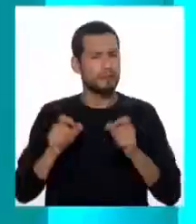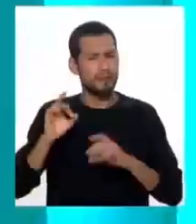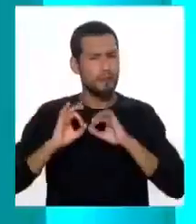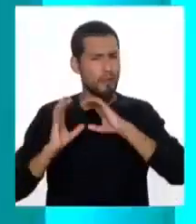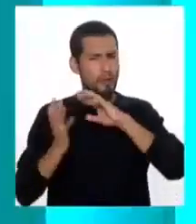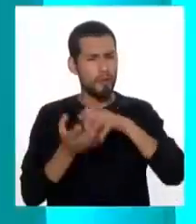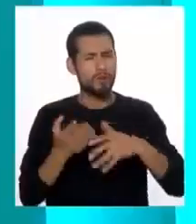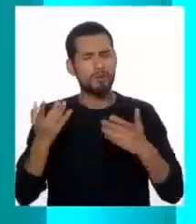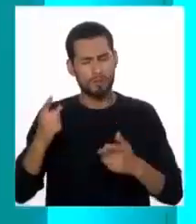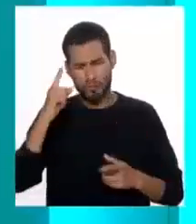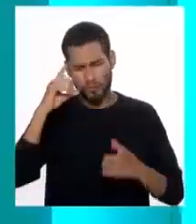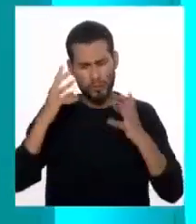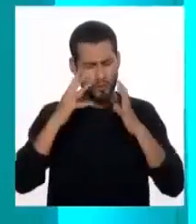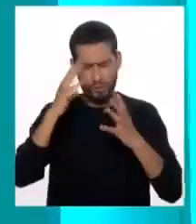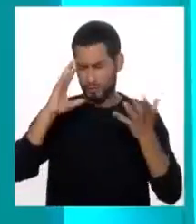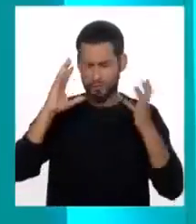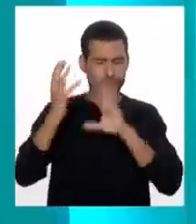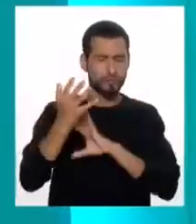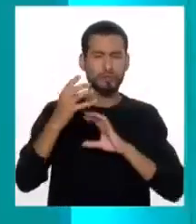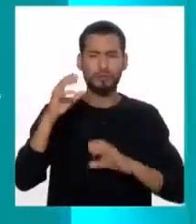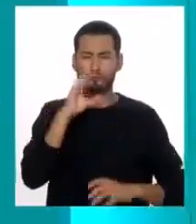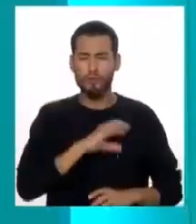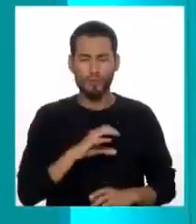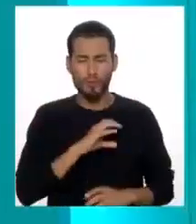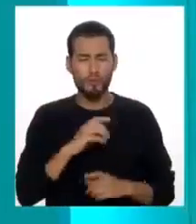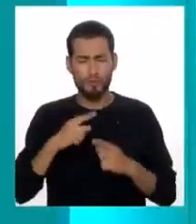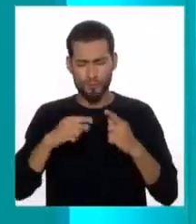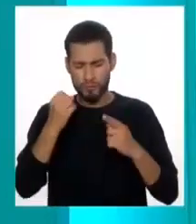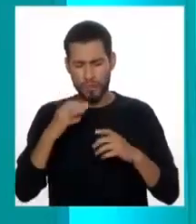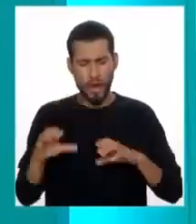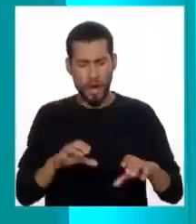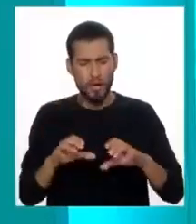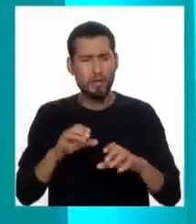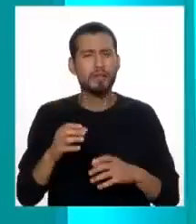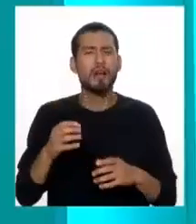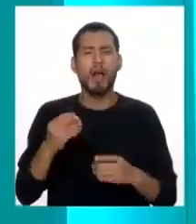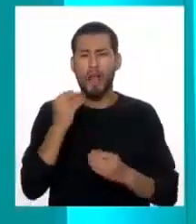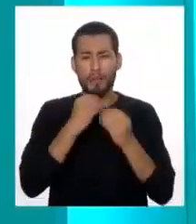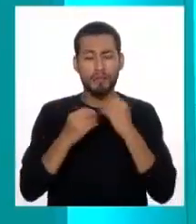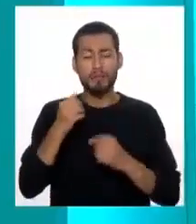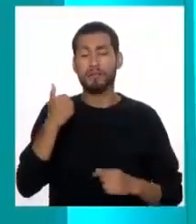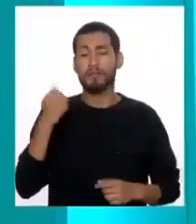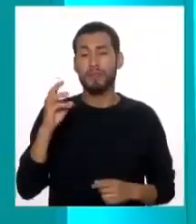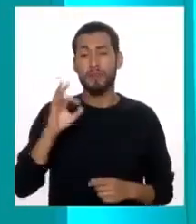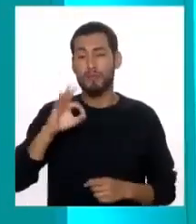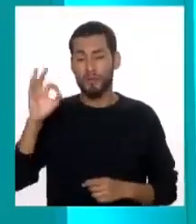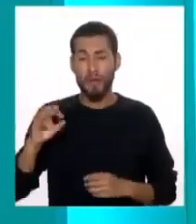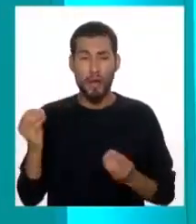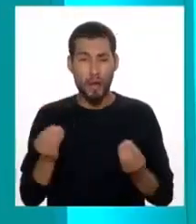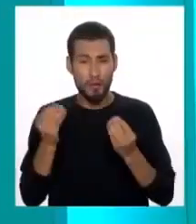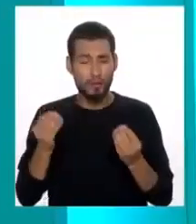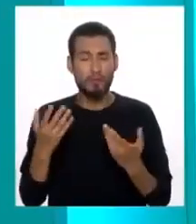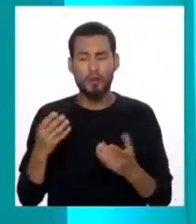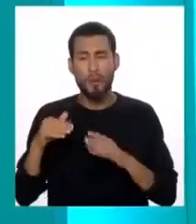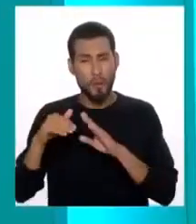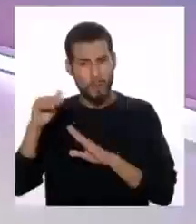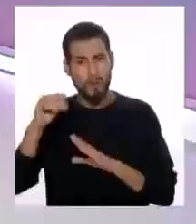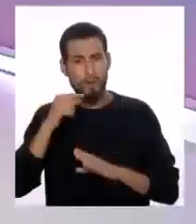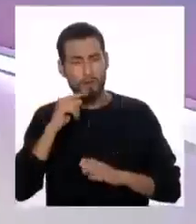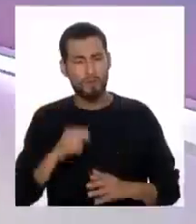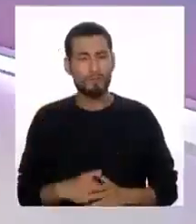padeciendo de estos trastornos de la conducta alimentaria y por lo menos el 6% de adolescentes, por supuesto, más mujeres.